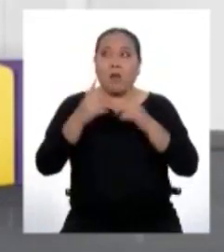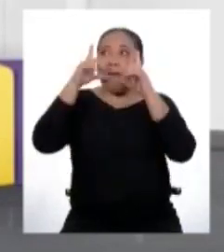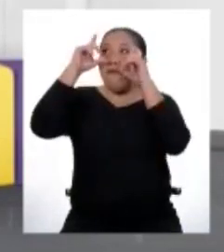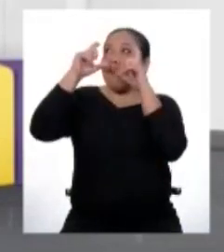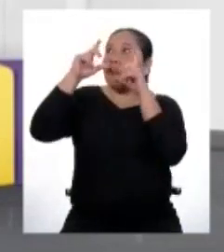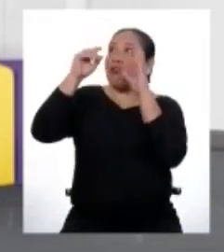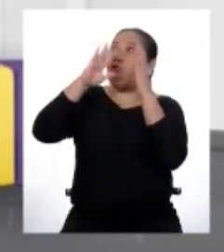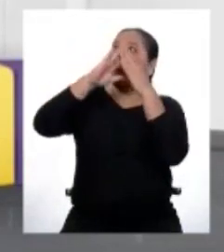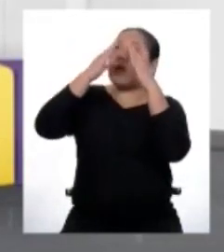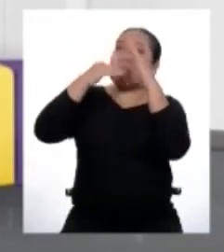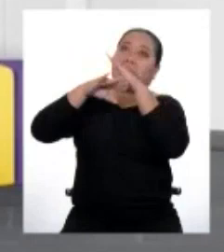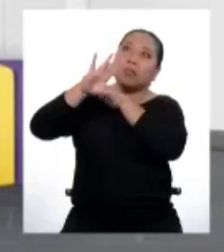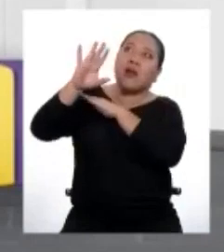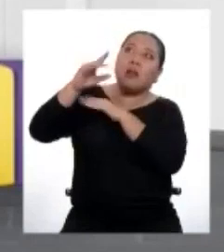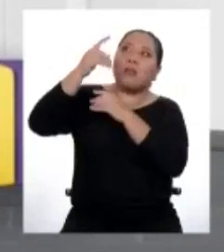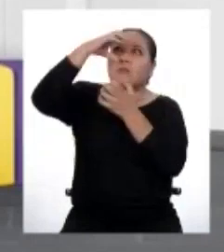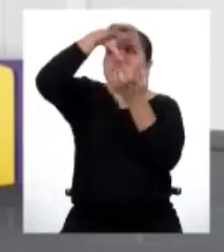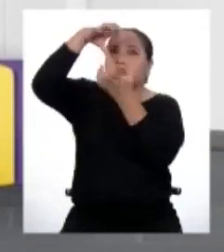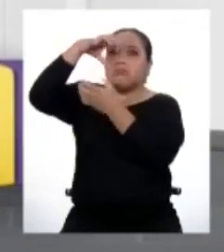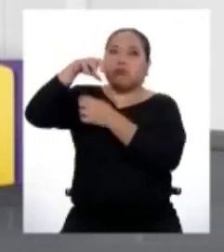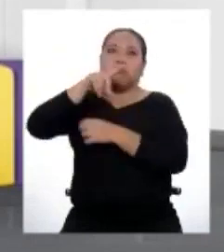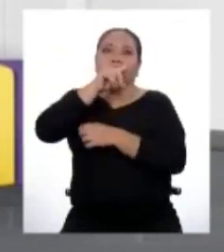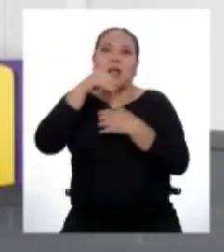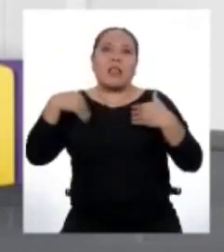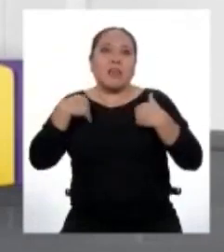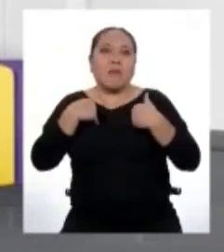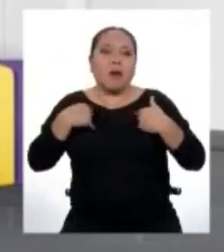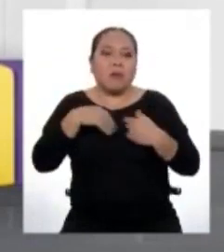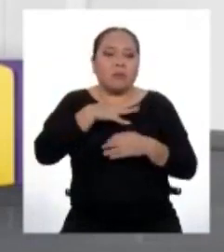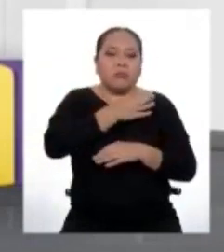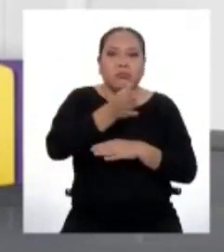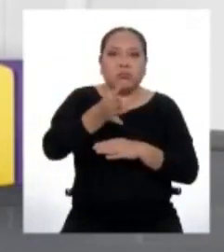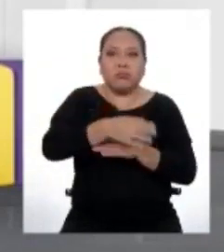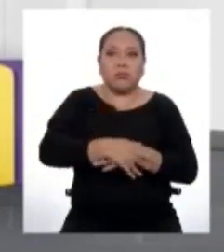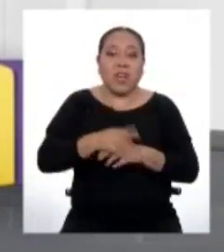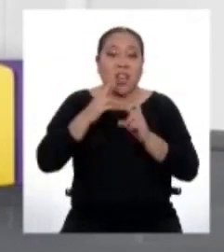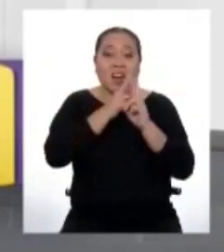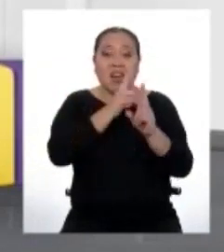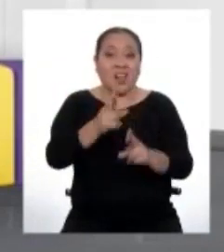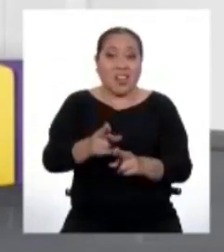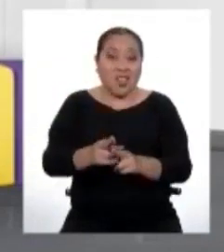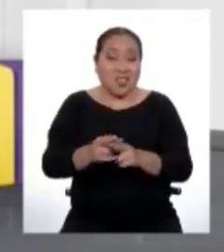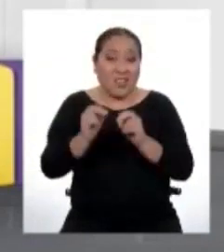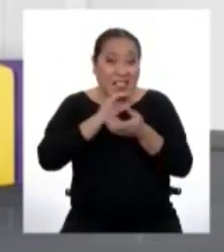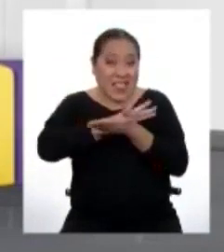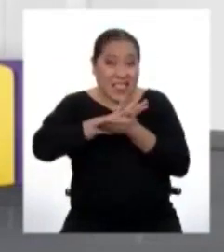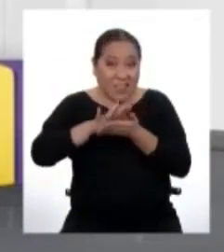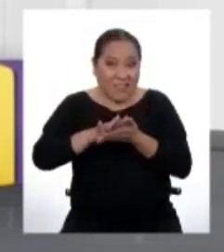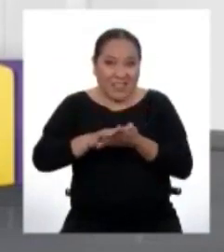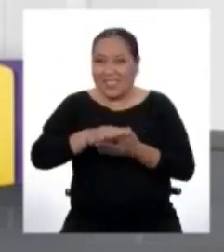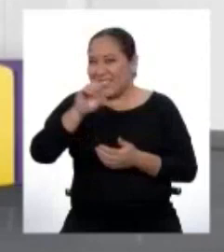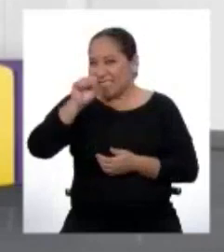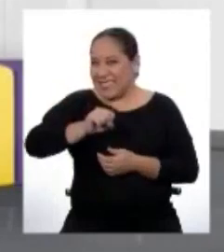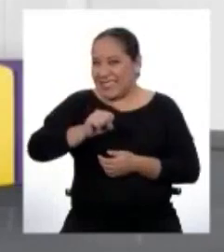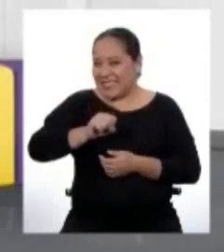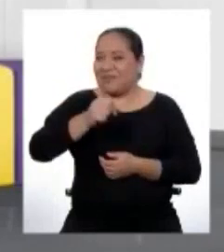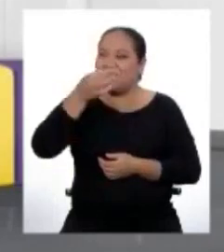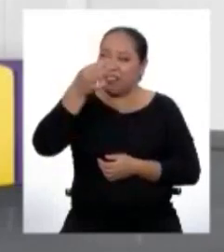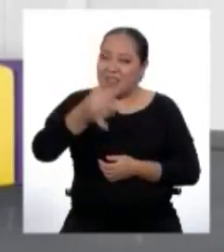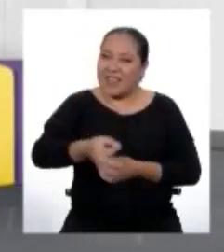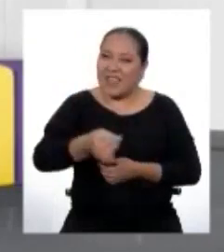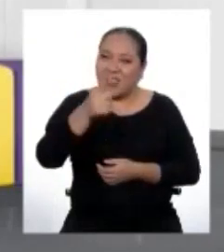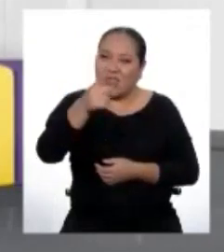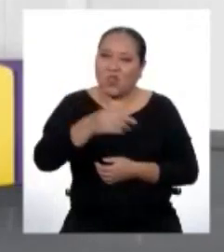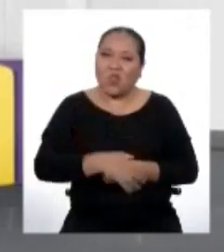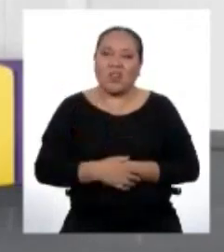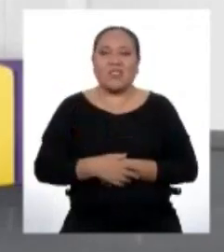despejados, animales desplazándose libremente, ríos y paisajes más limpios? ¿Sí o no? No tengas miedo de reconocer que paras en